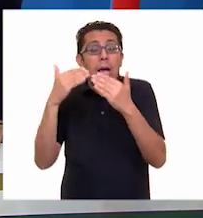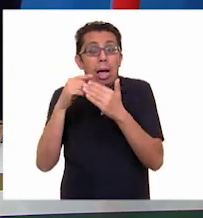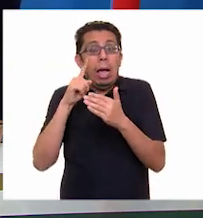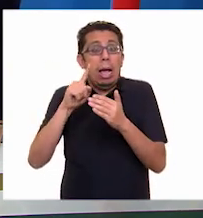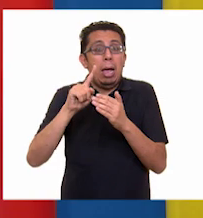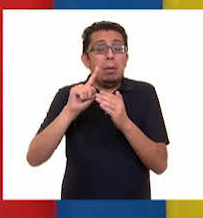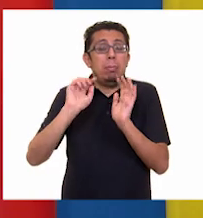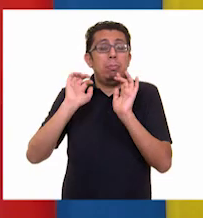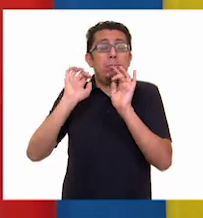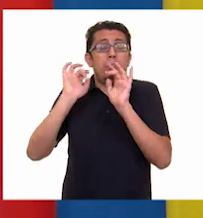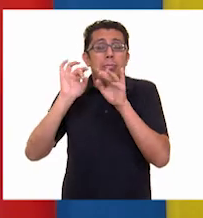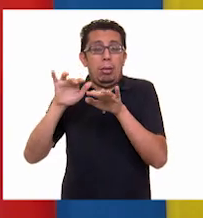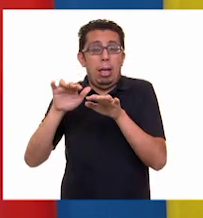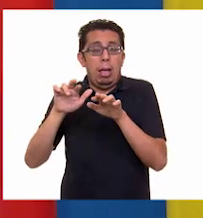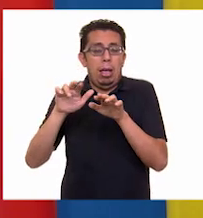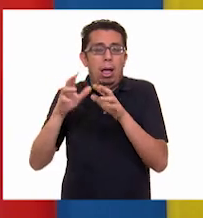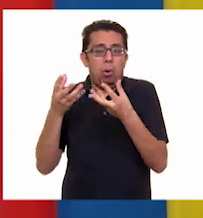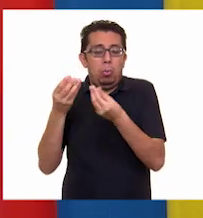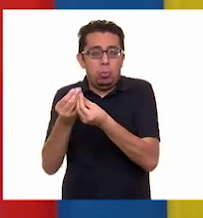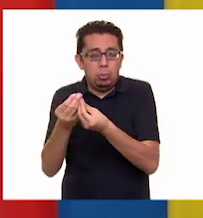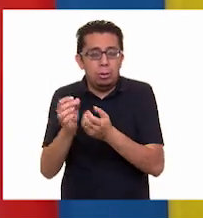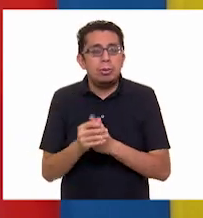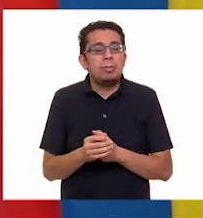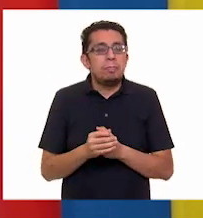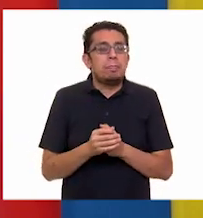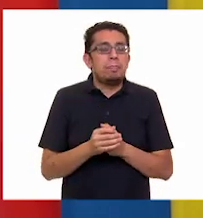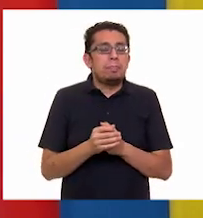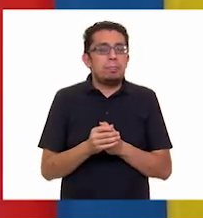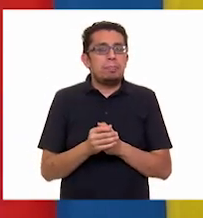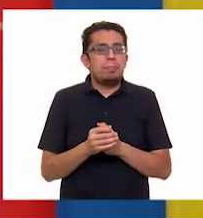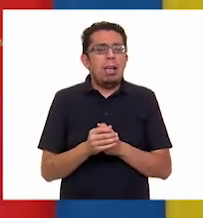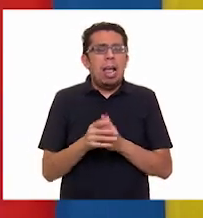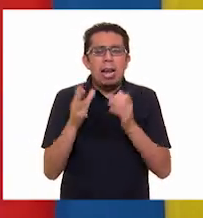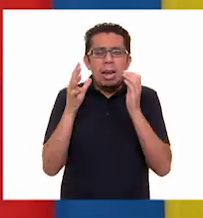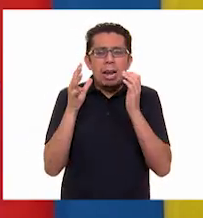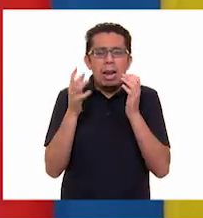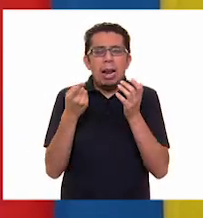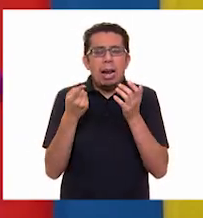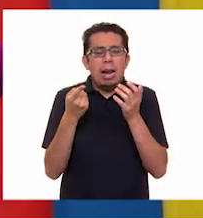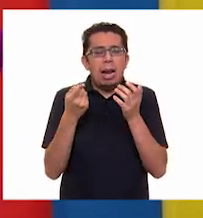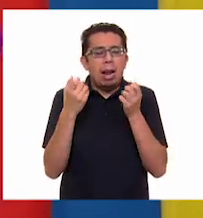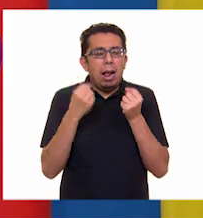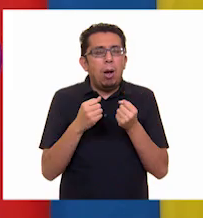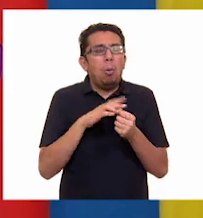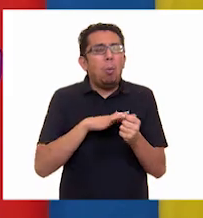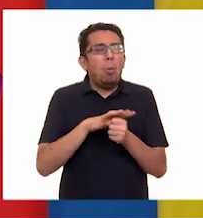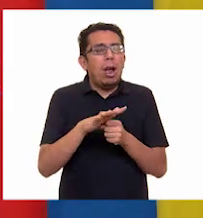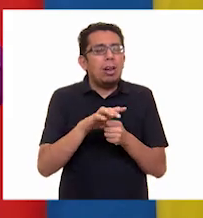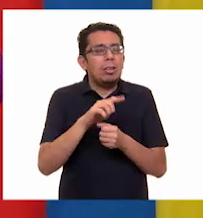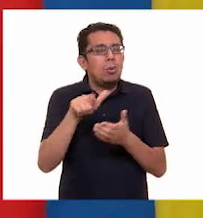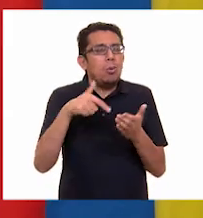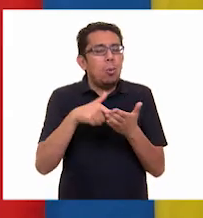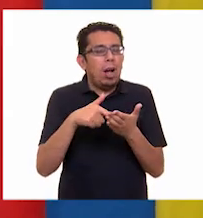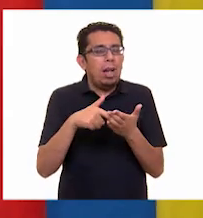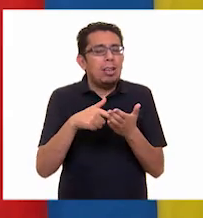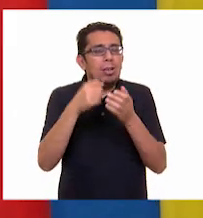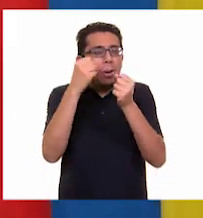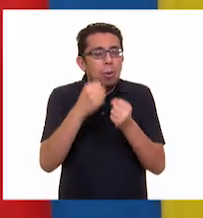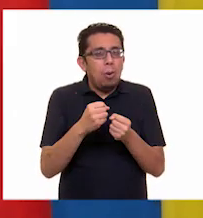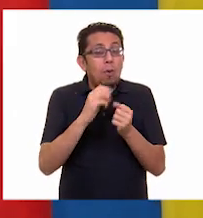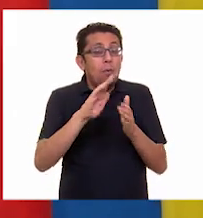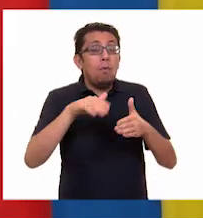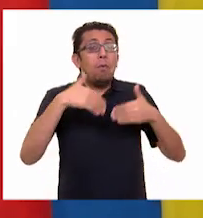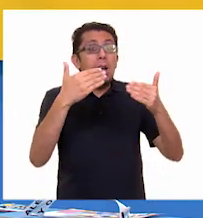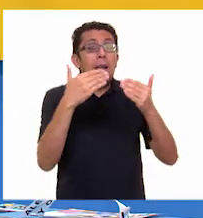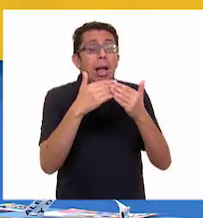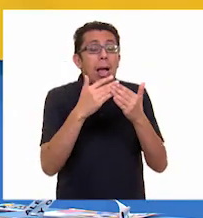Muy bien, Ale. A ver, Larisa. ¿Cuáles serían las zonas seguras que hay fuera de tu casa donde puedas reunirte con tu